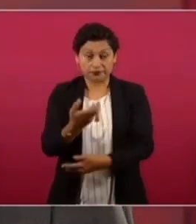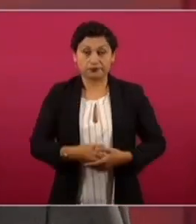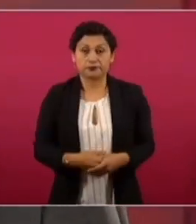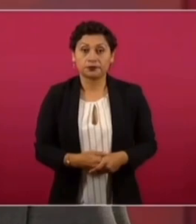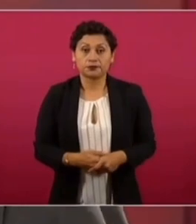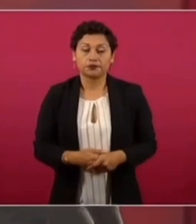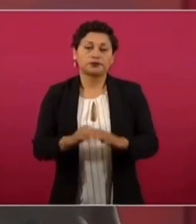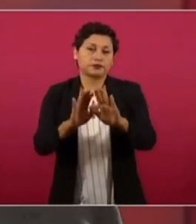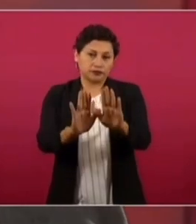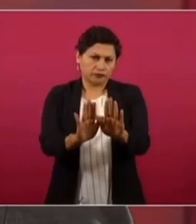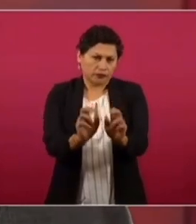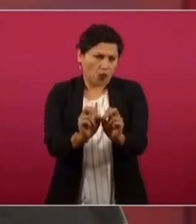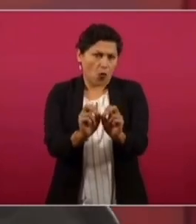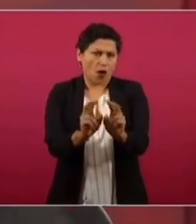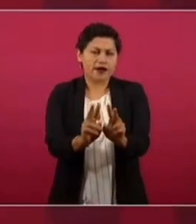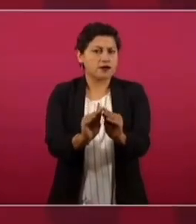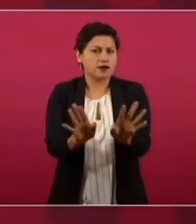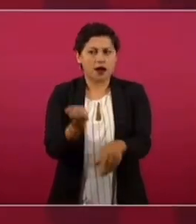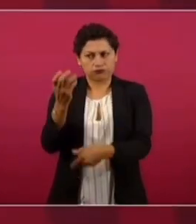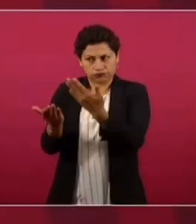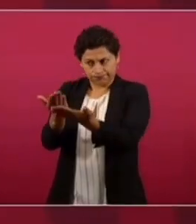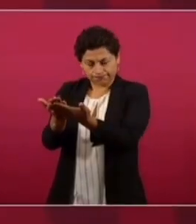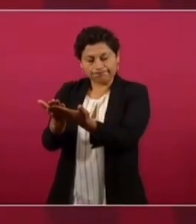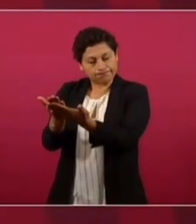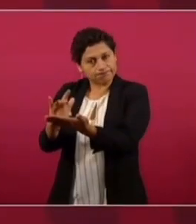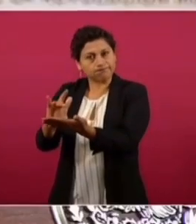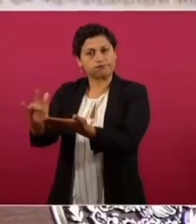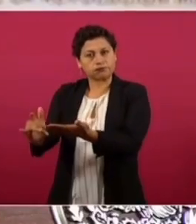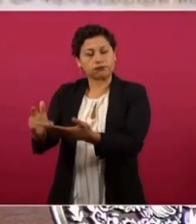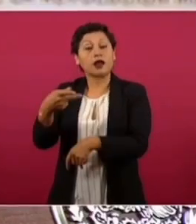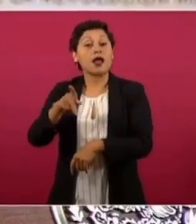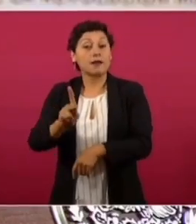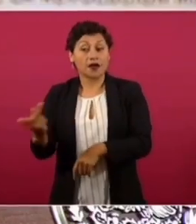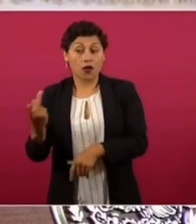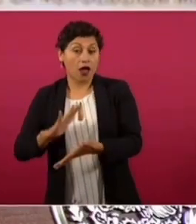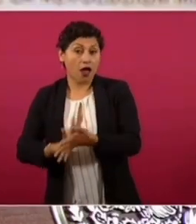Pero esa es una cosa. Otra, muy distinta, es la complicidad.